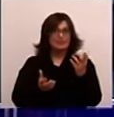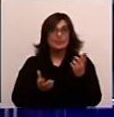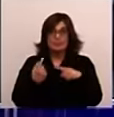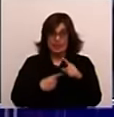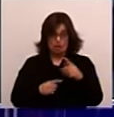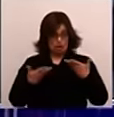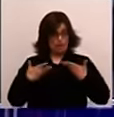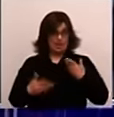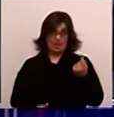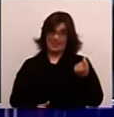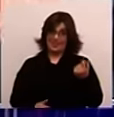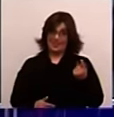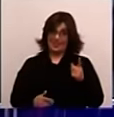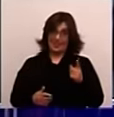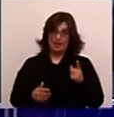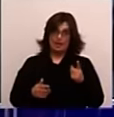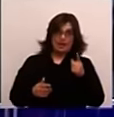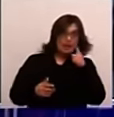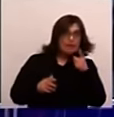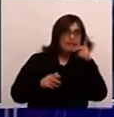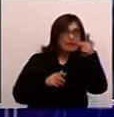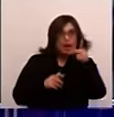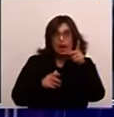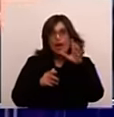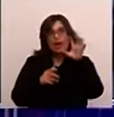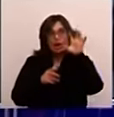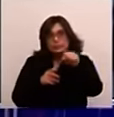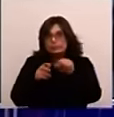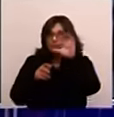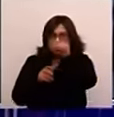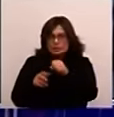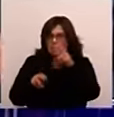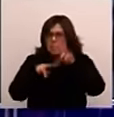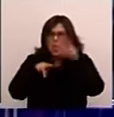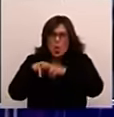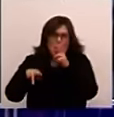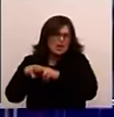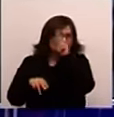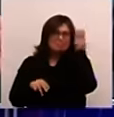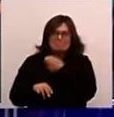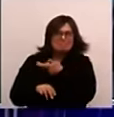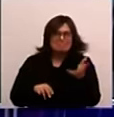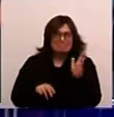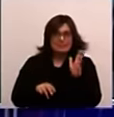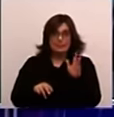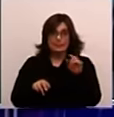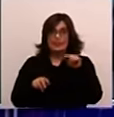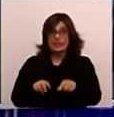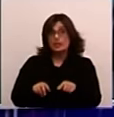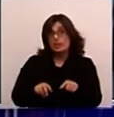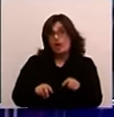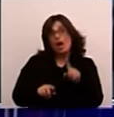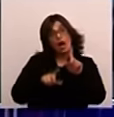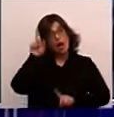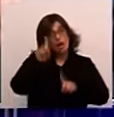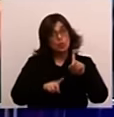Rivera, junto con sus hombres, los encuentra en Mataojo, hay una escaramuza, mueren un montón de indígenas. Creo que, y esto lo plantean algunos